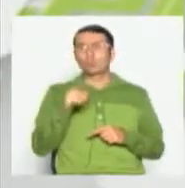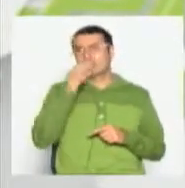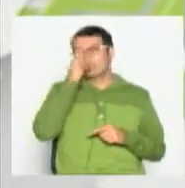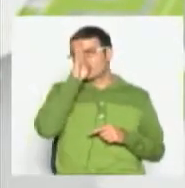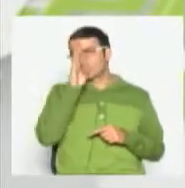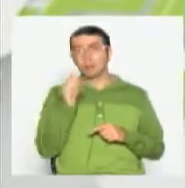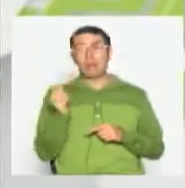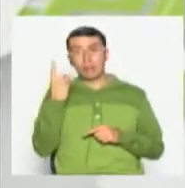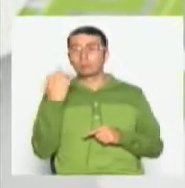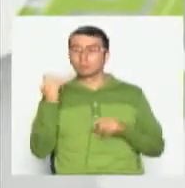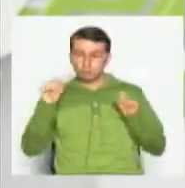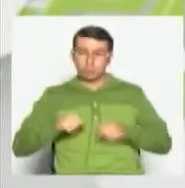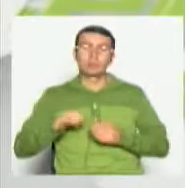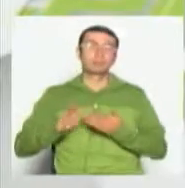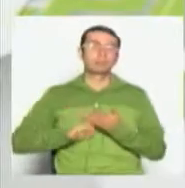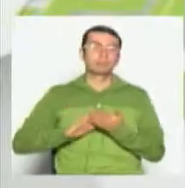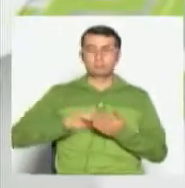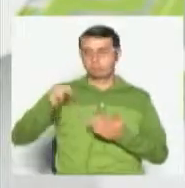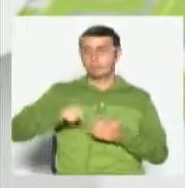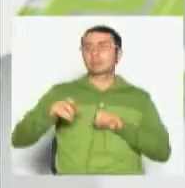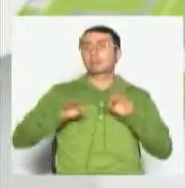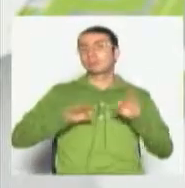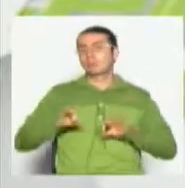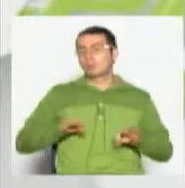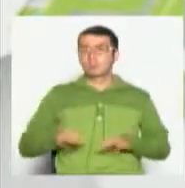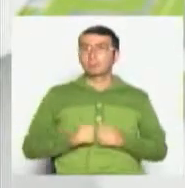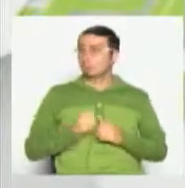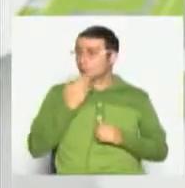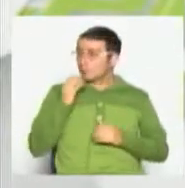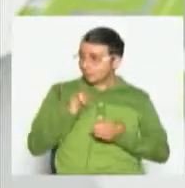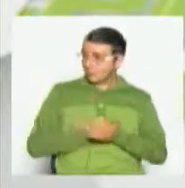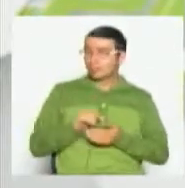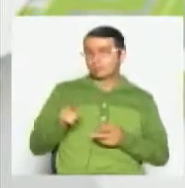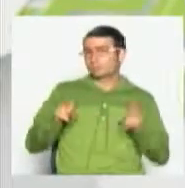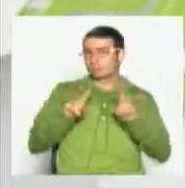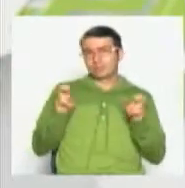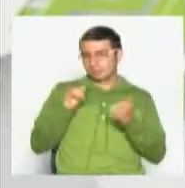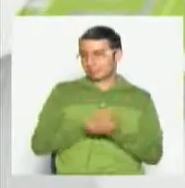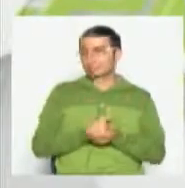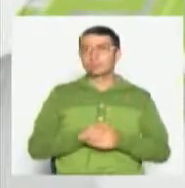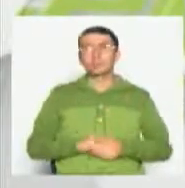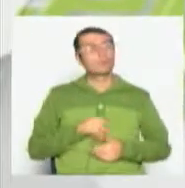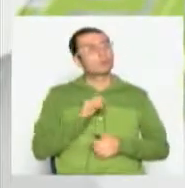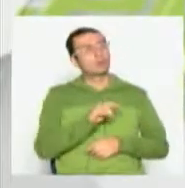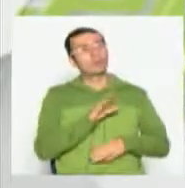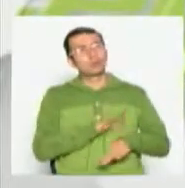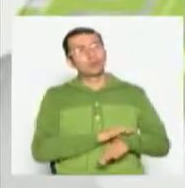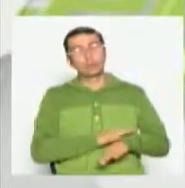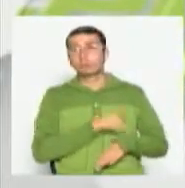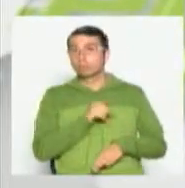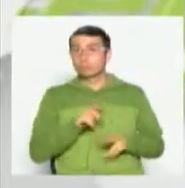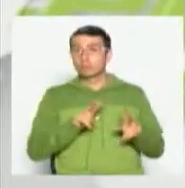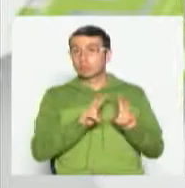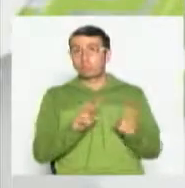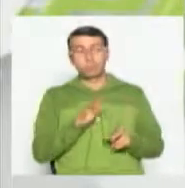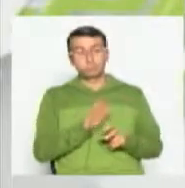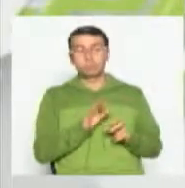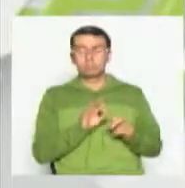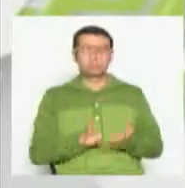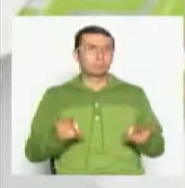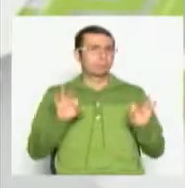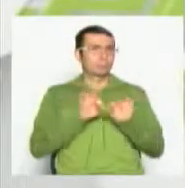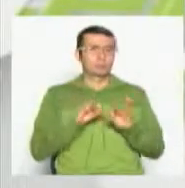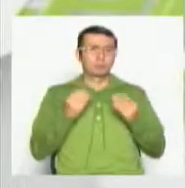resolverlas a través de lo que discutamos acá. En este caso, Jimena, pues este tema. Pues doctor, este tema es muy importante porque ya